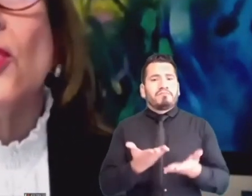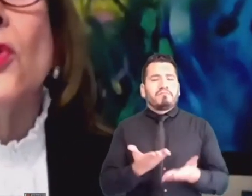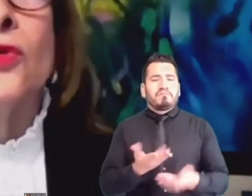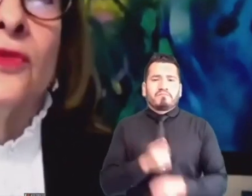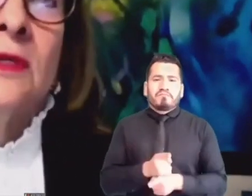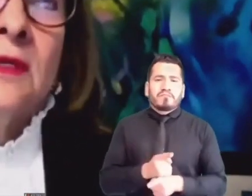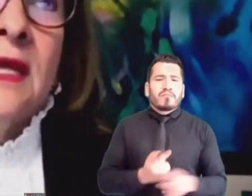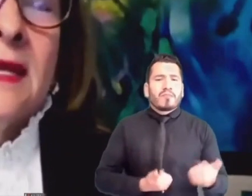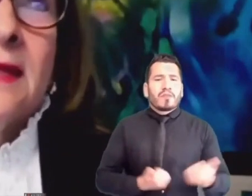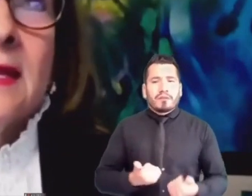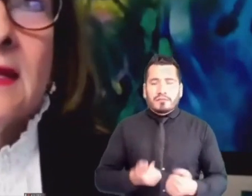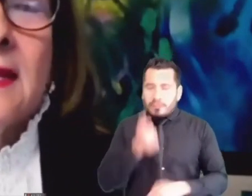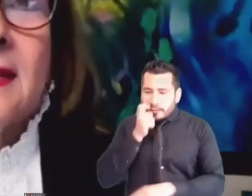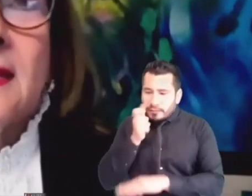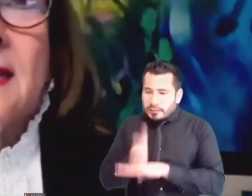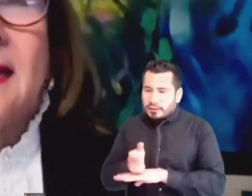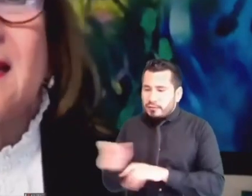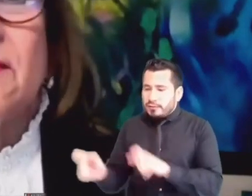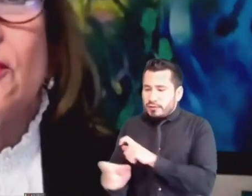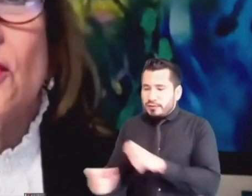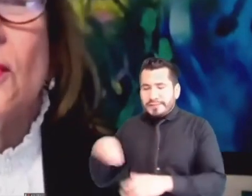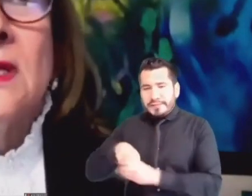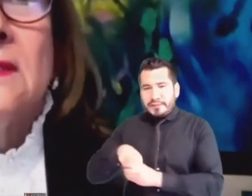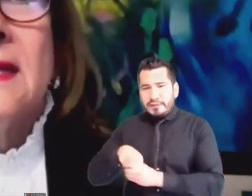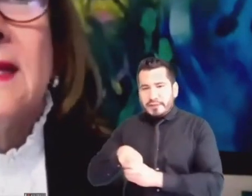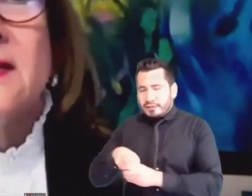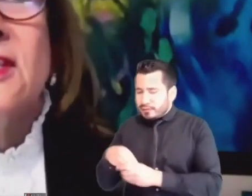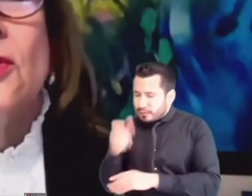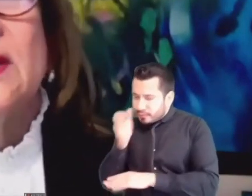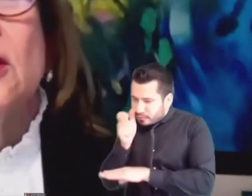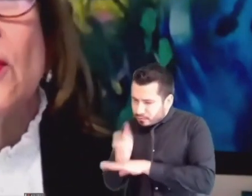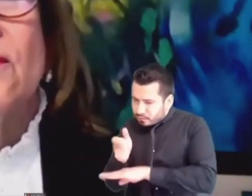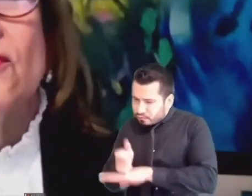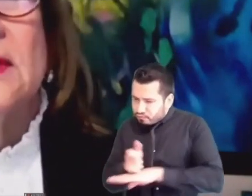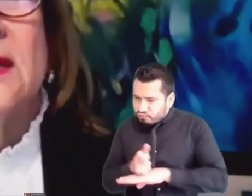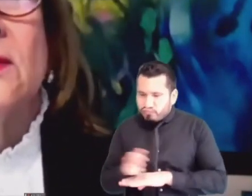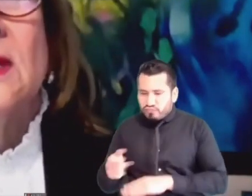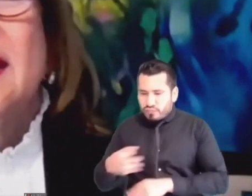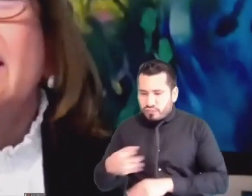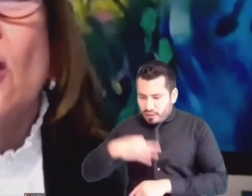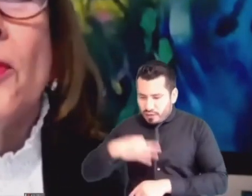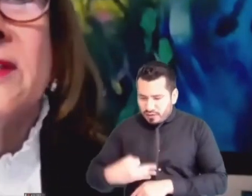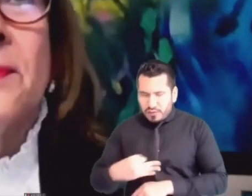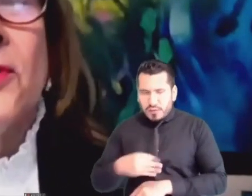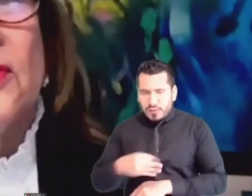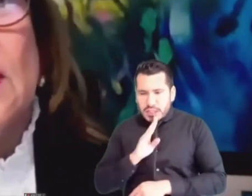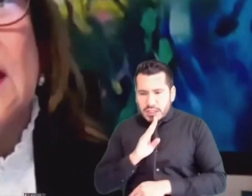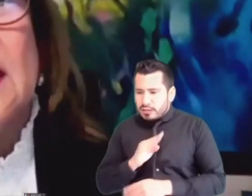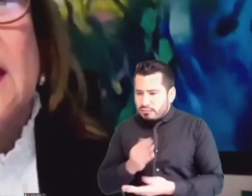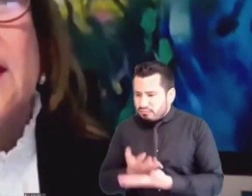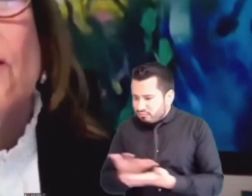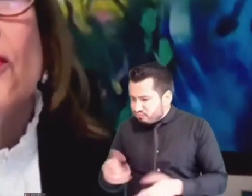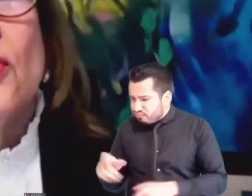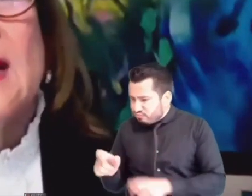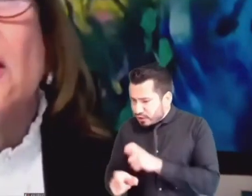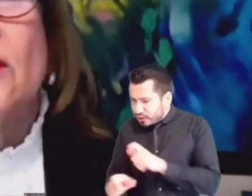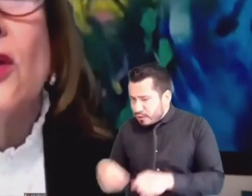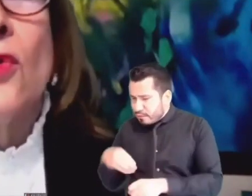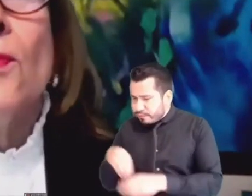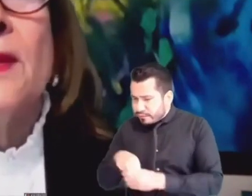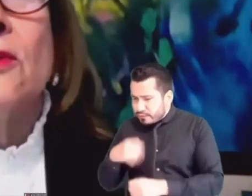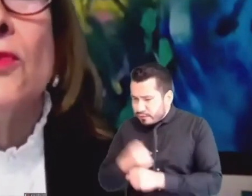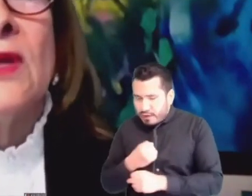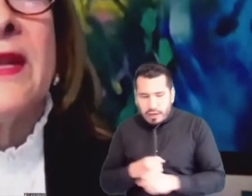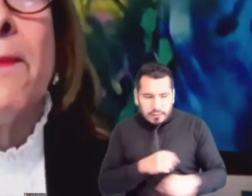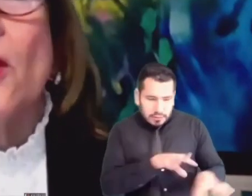y siendo duros en la revisión del ejercicio ético del funcionario. Es que no puede ser posible que un funcionario que